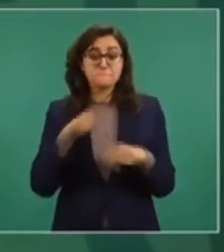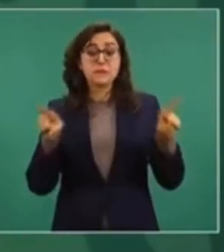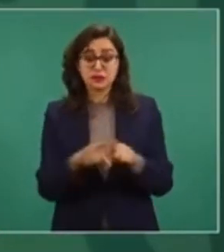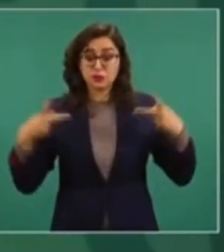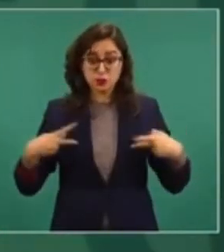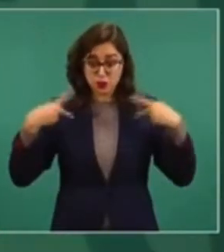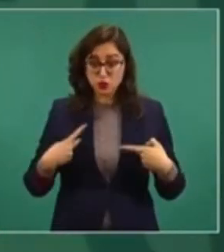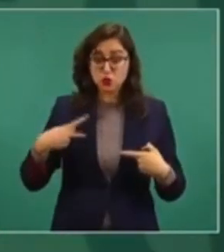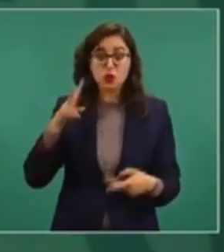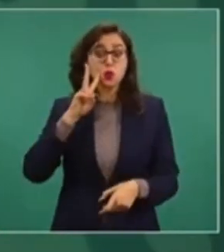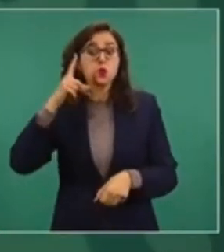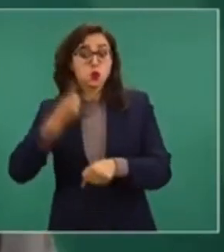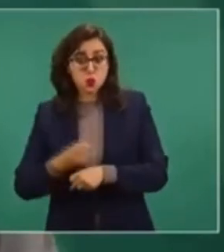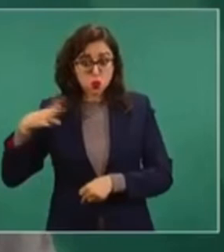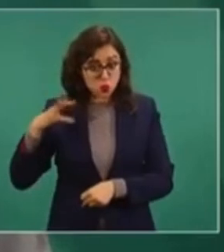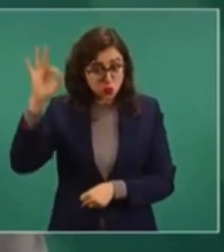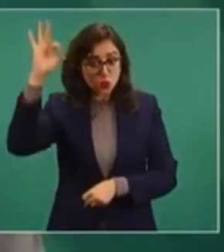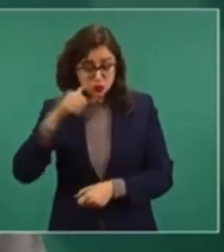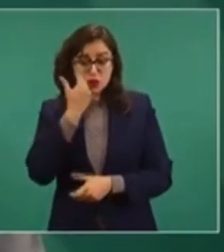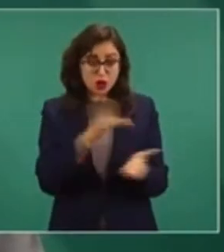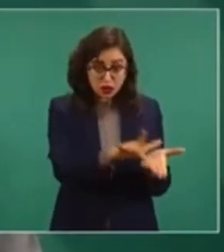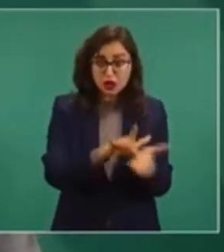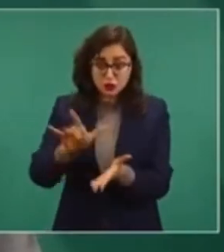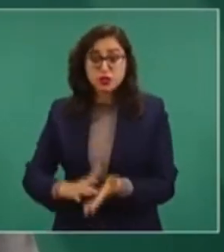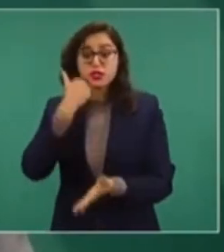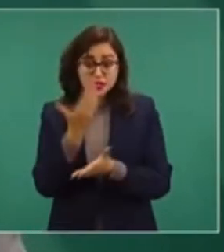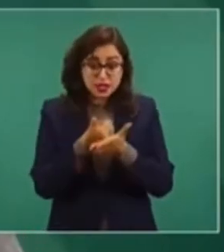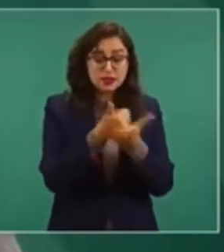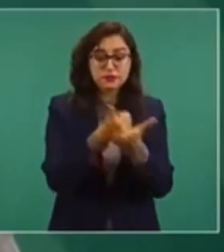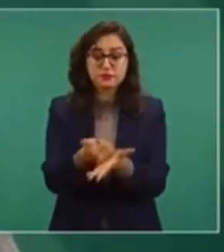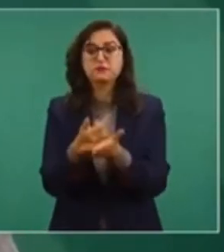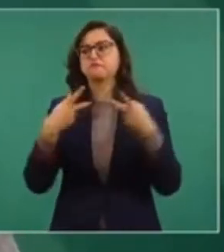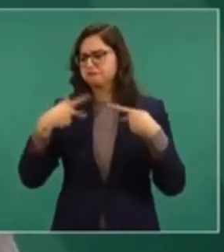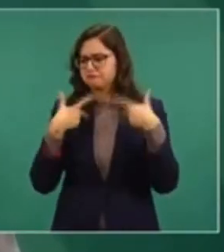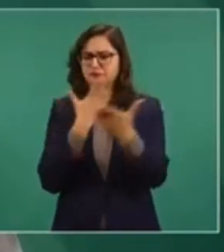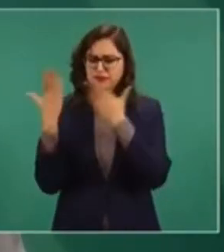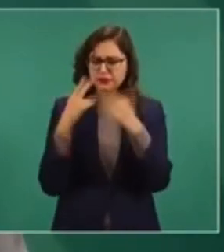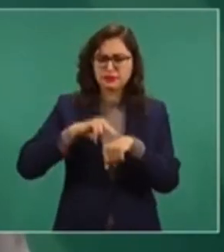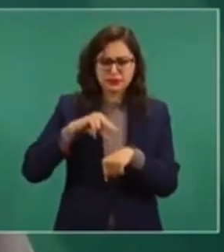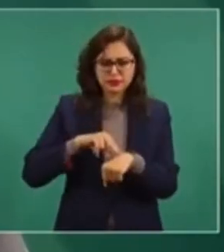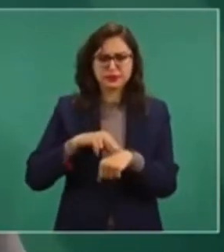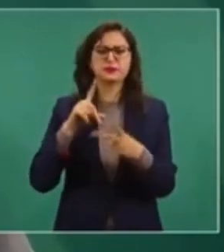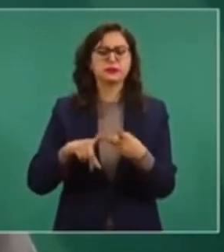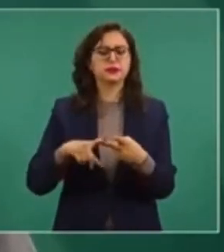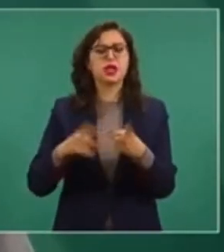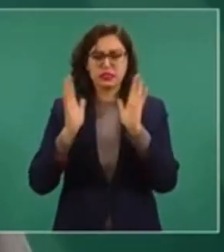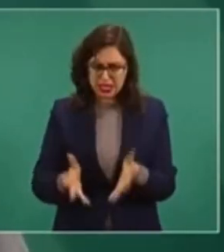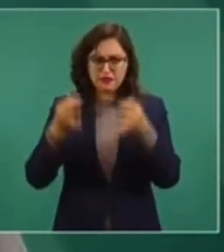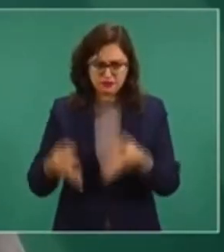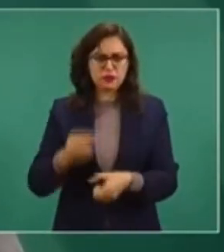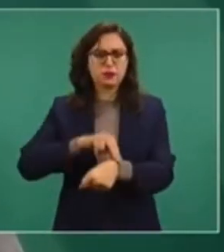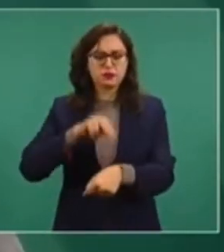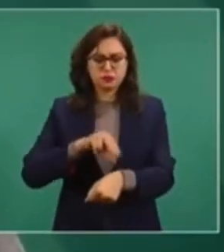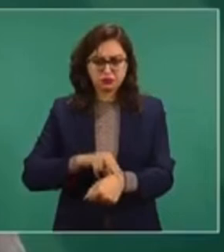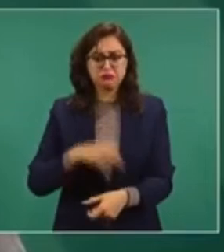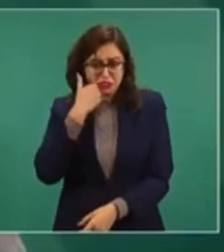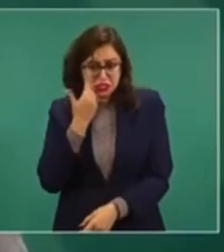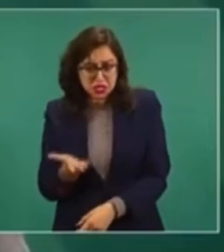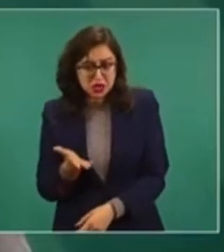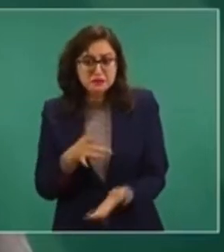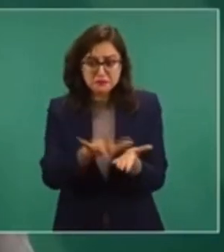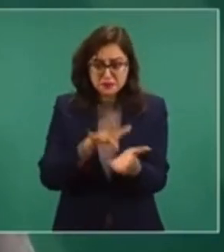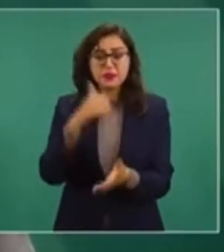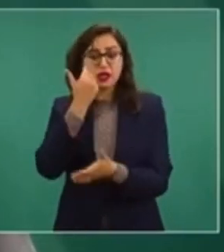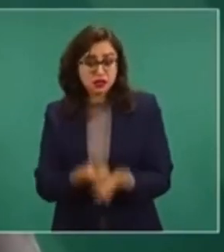que quieran ayudar, estudiantes de medicina, médicos que puedan ayudar